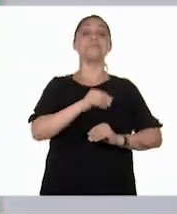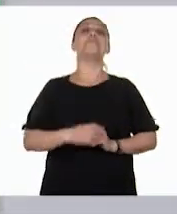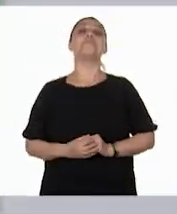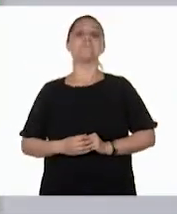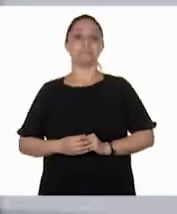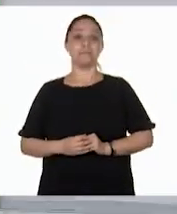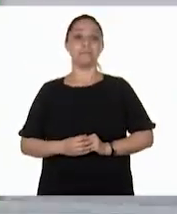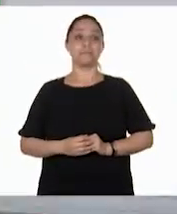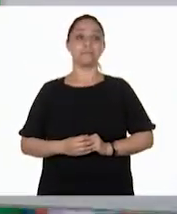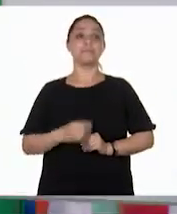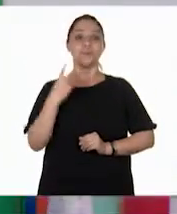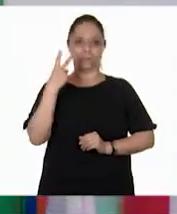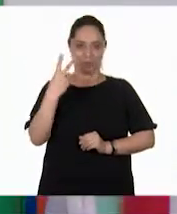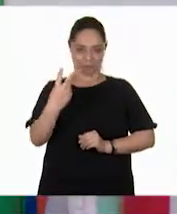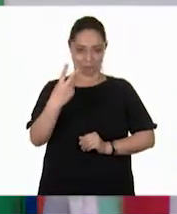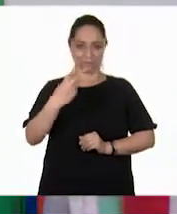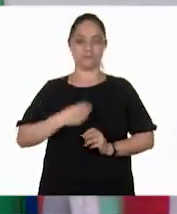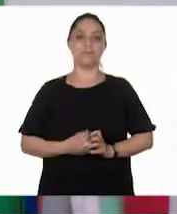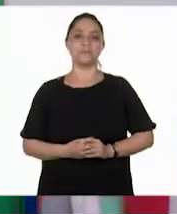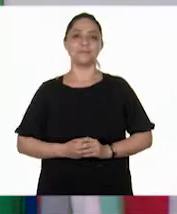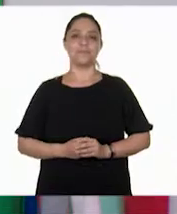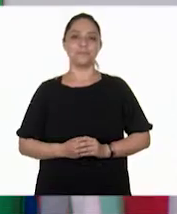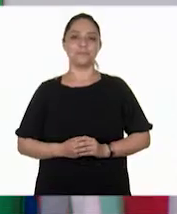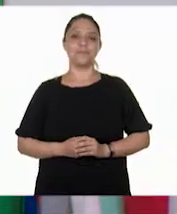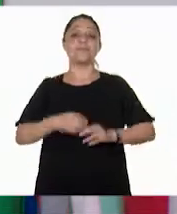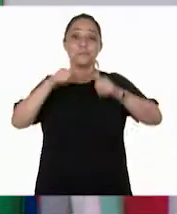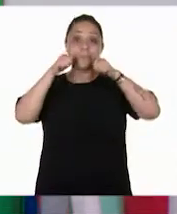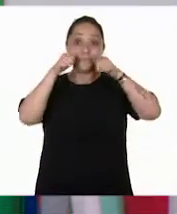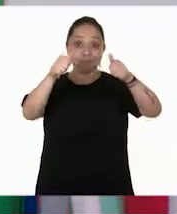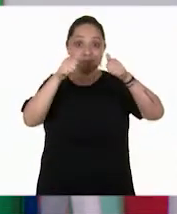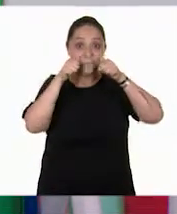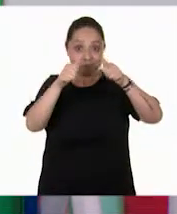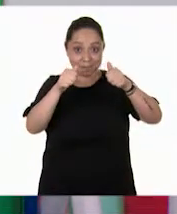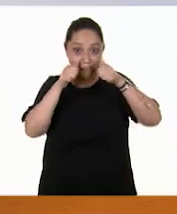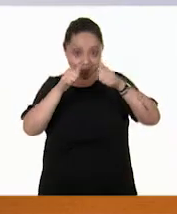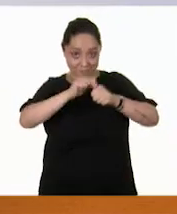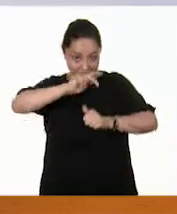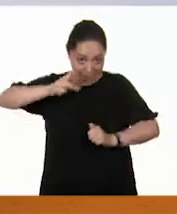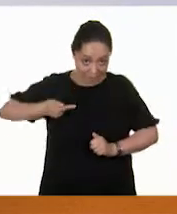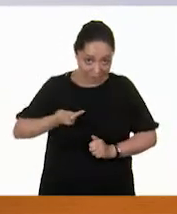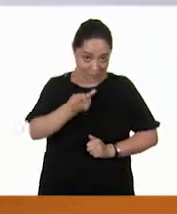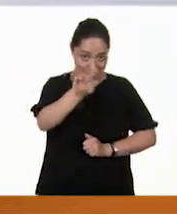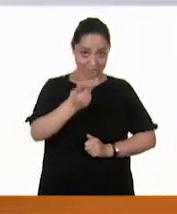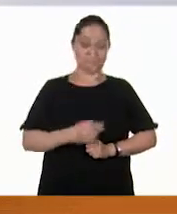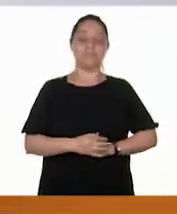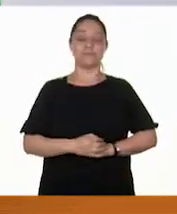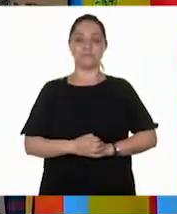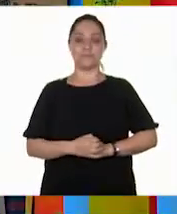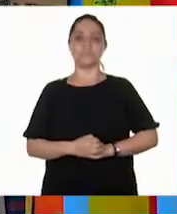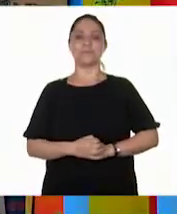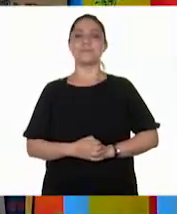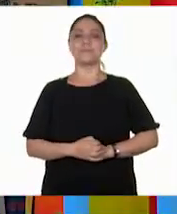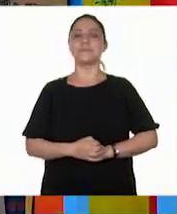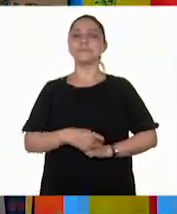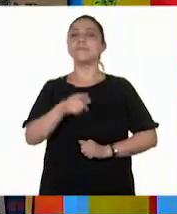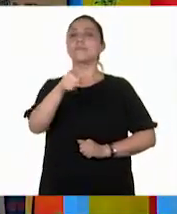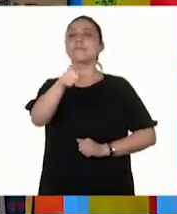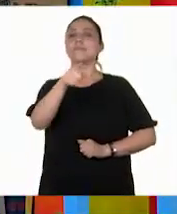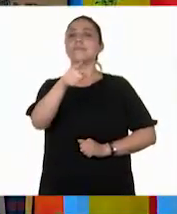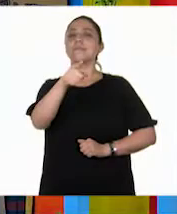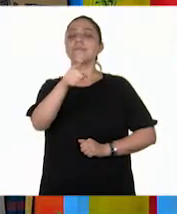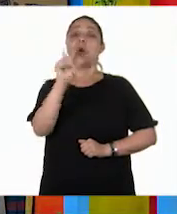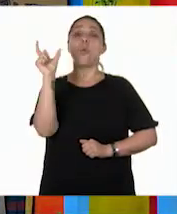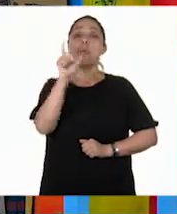Una y dos. Atentos a la siguiente pregunta. Sí. ¿Cómo daña la